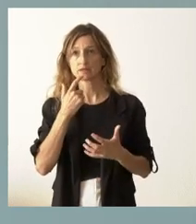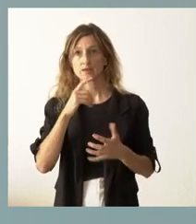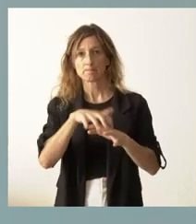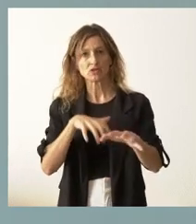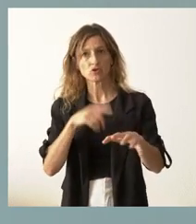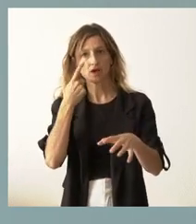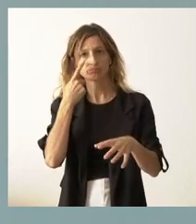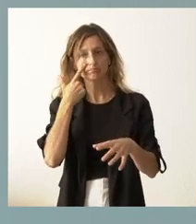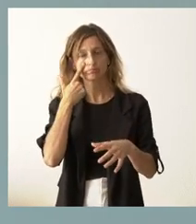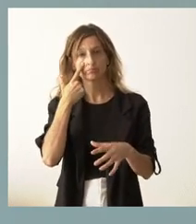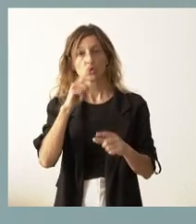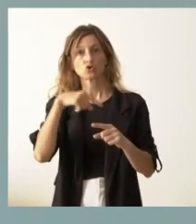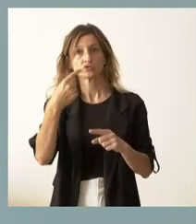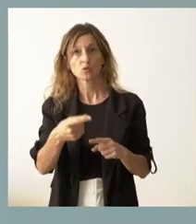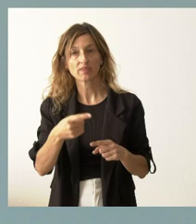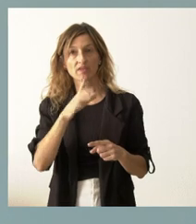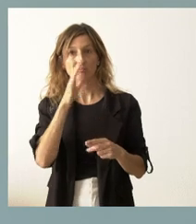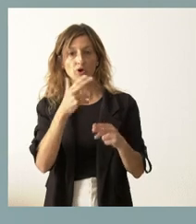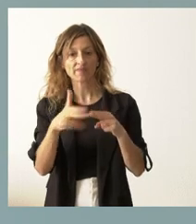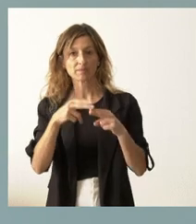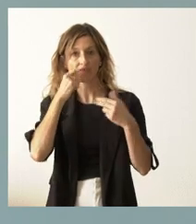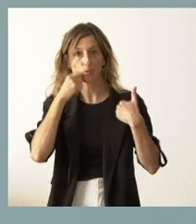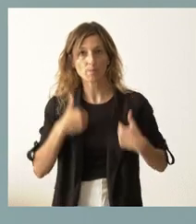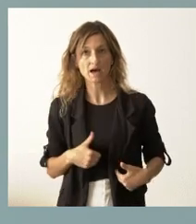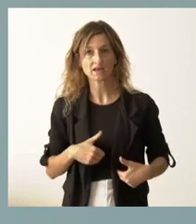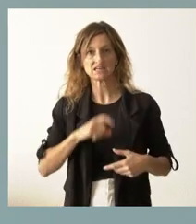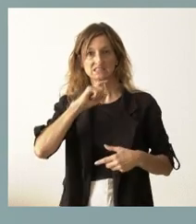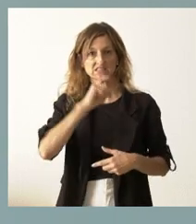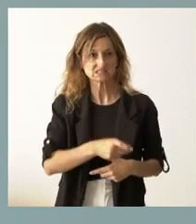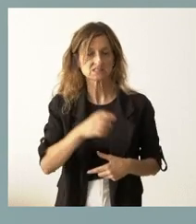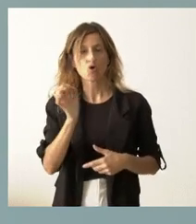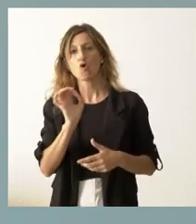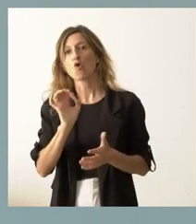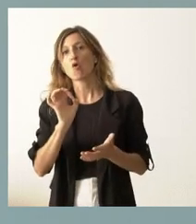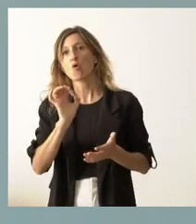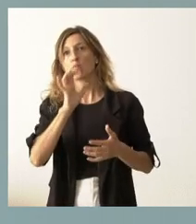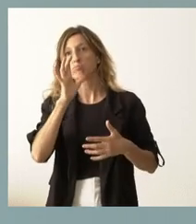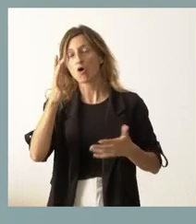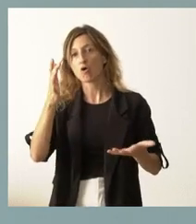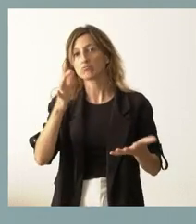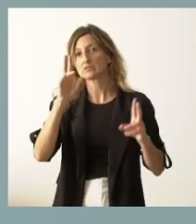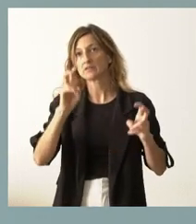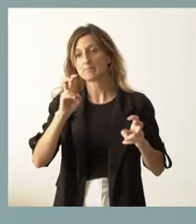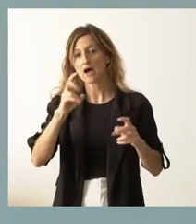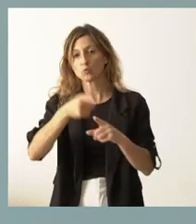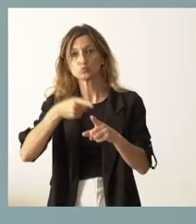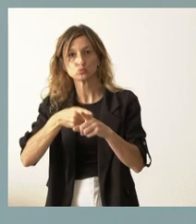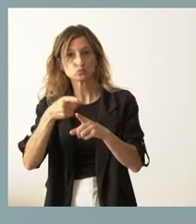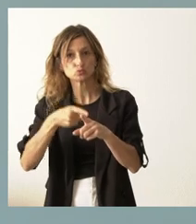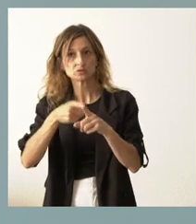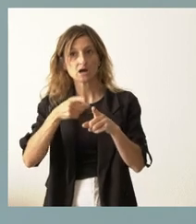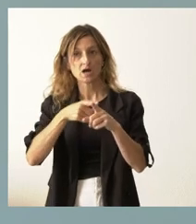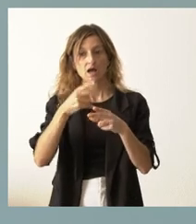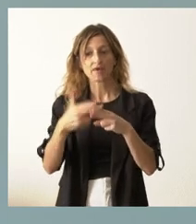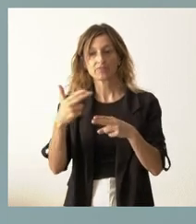consecuencia de la actividad humana, bien intencionada o bien por una utilización de la